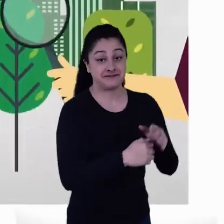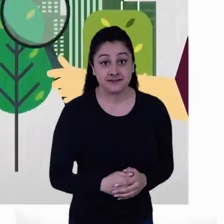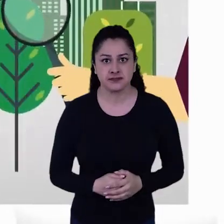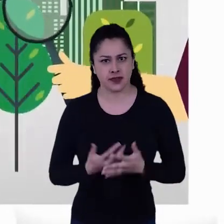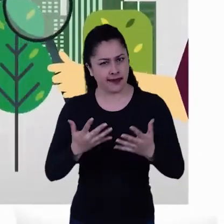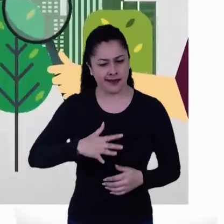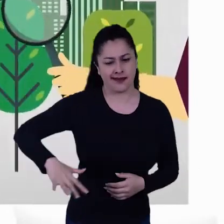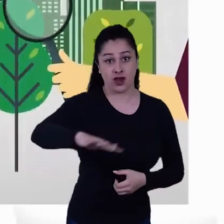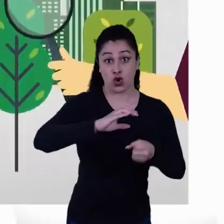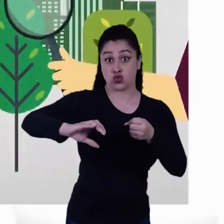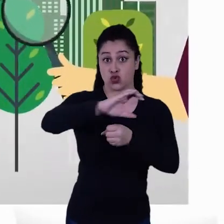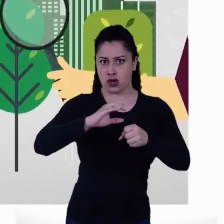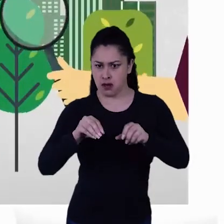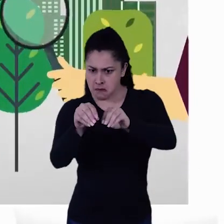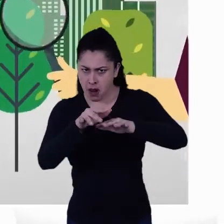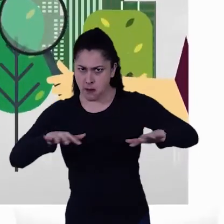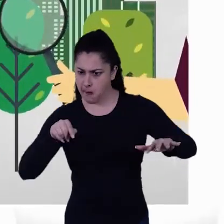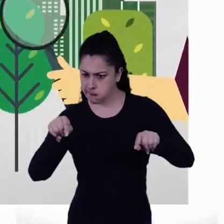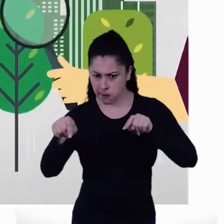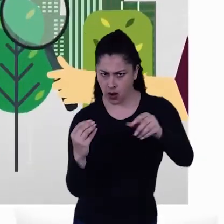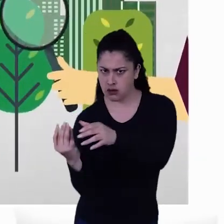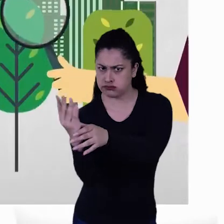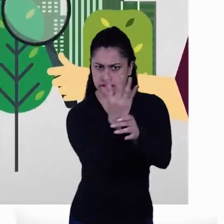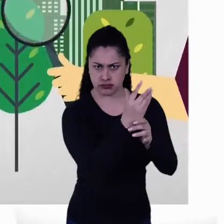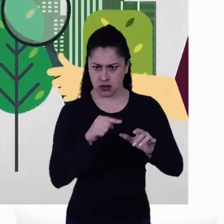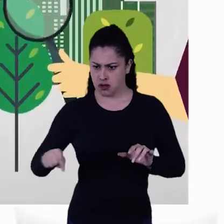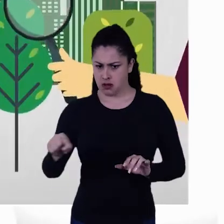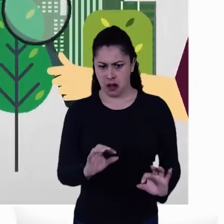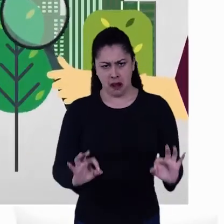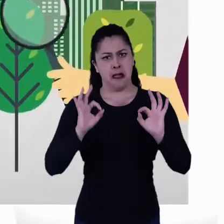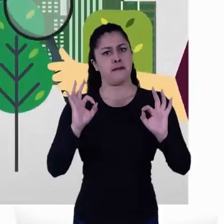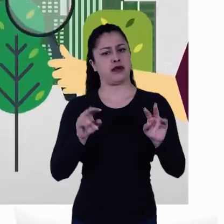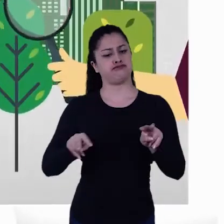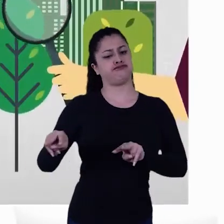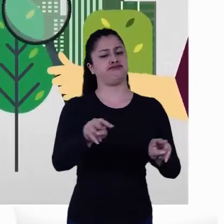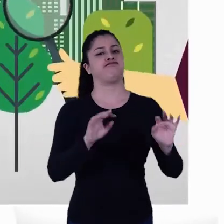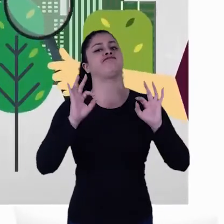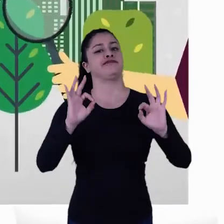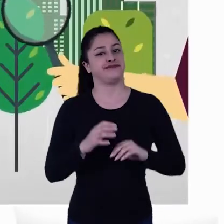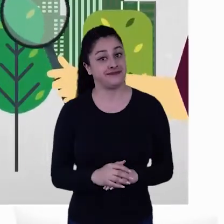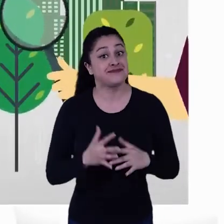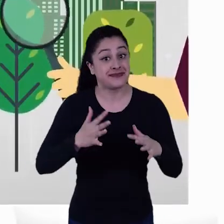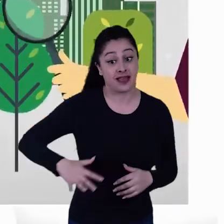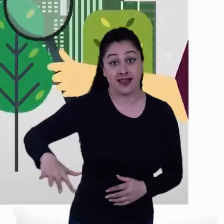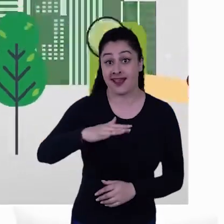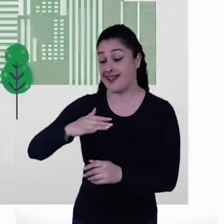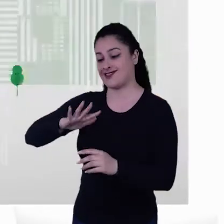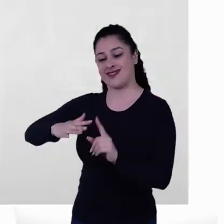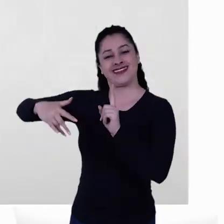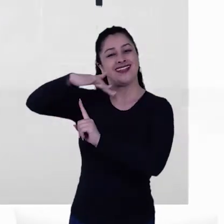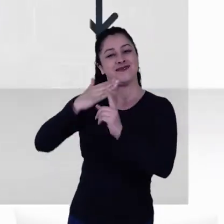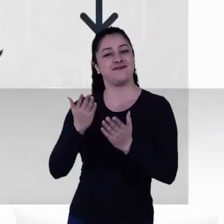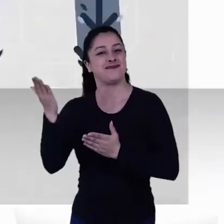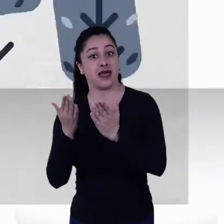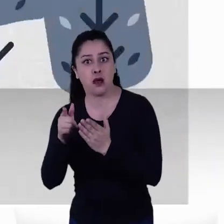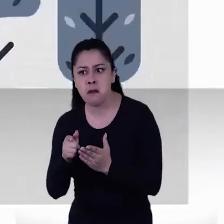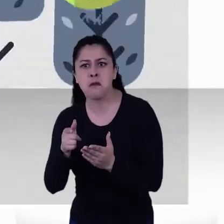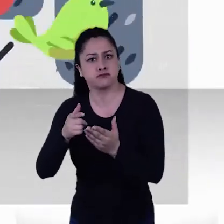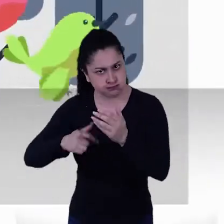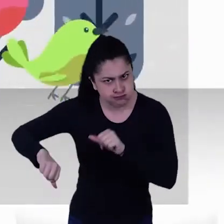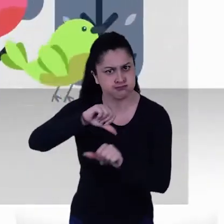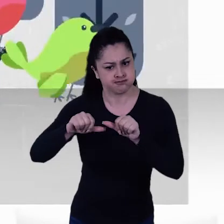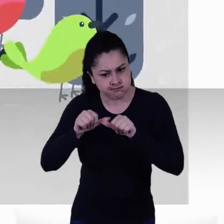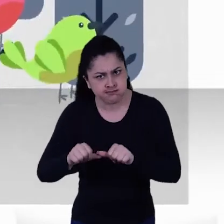de la estructura verde de la ciudad. Garantiza la continuidad y la ampliación de los servicios ambientales. Con la